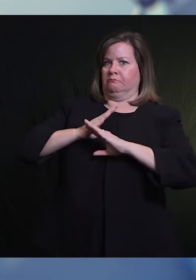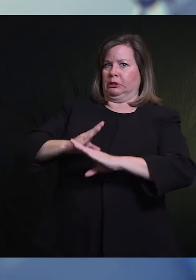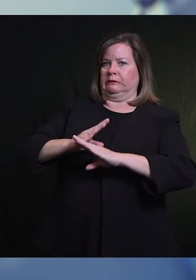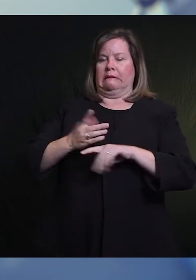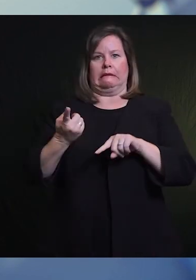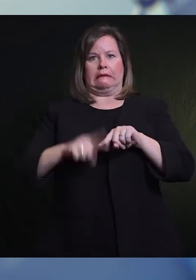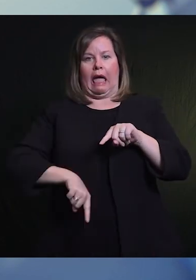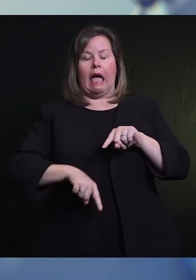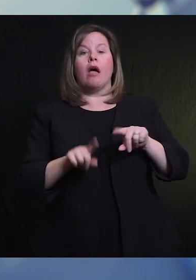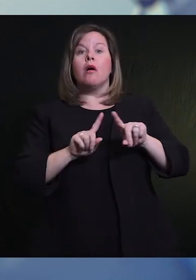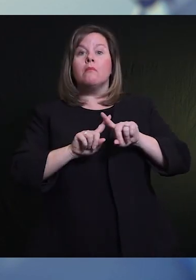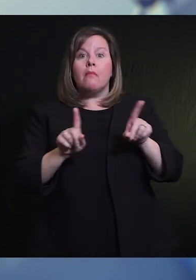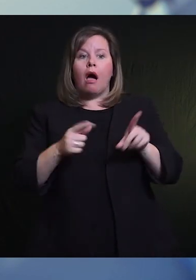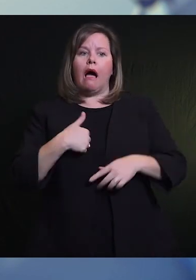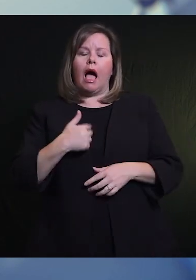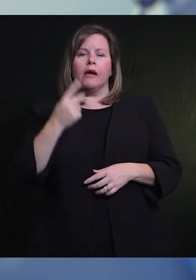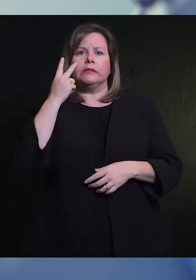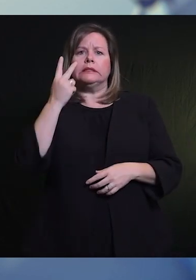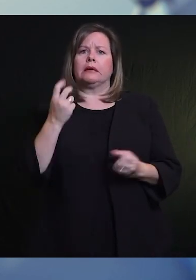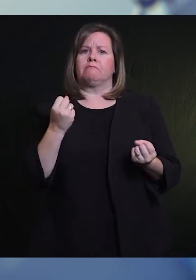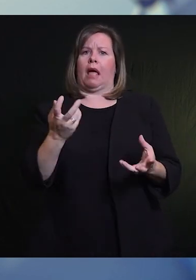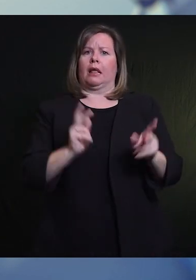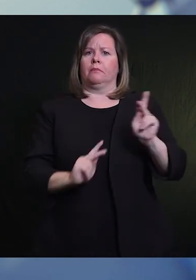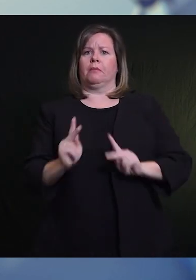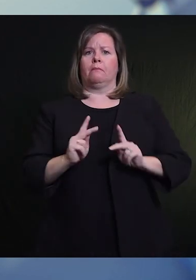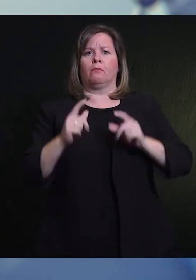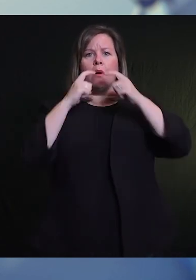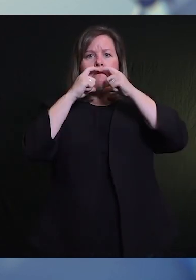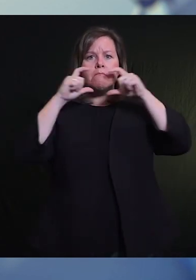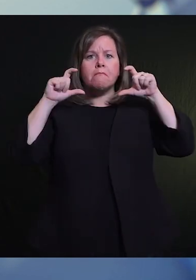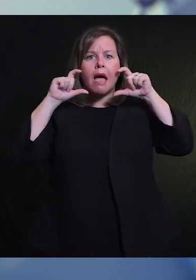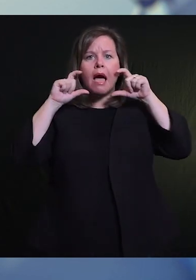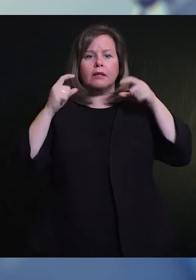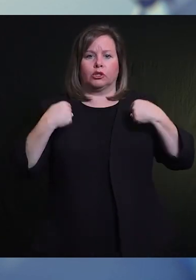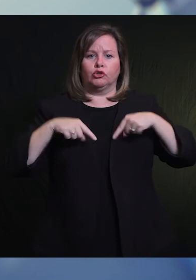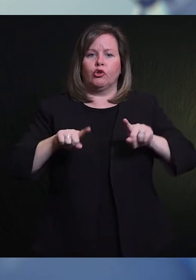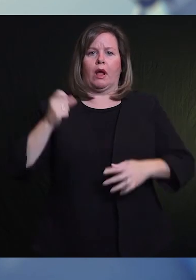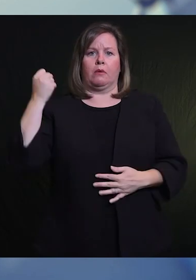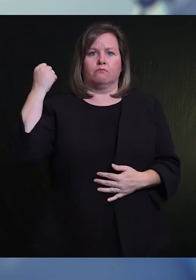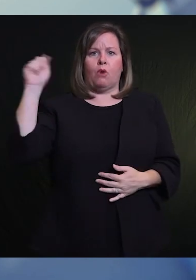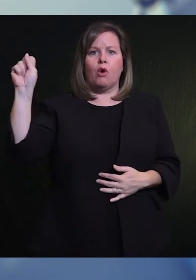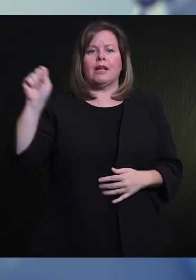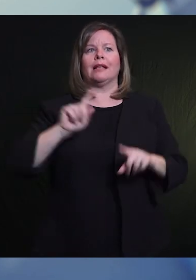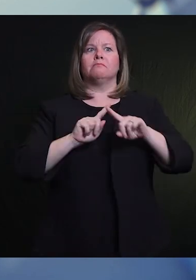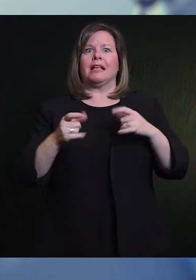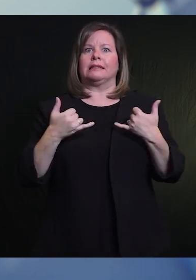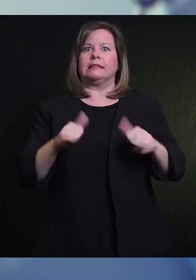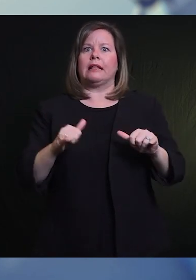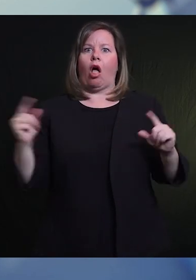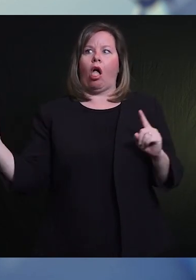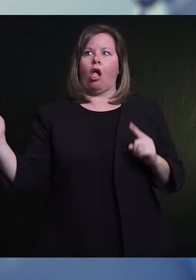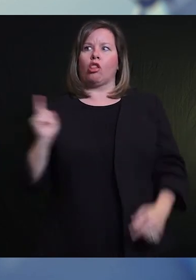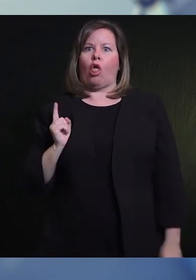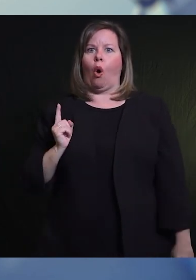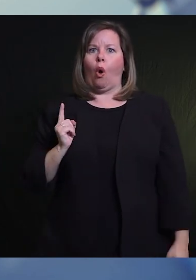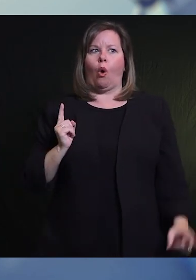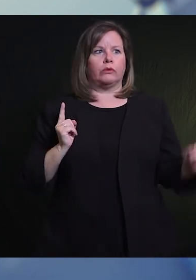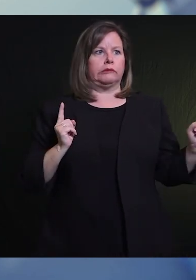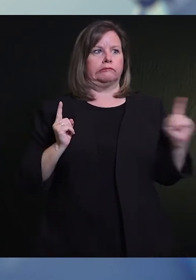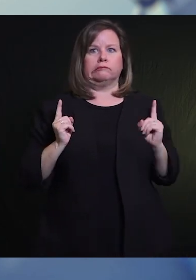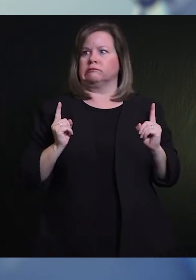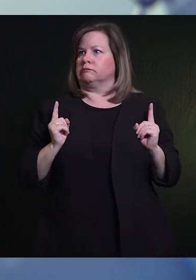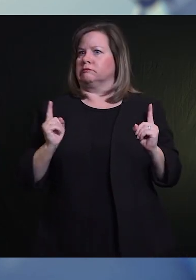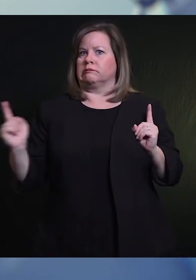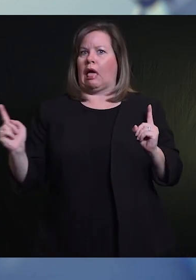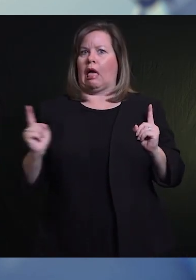funciona. Para que la máscara sea efectiva y el distanciamiento sea eficaz, lo hemos hecho ambos juntos. Así que